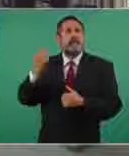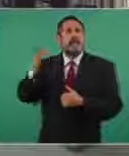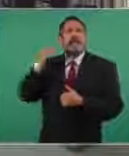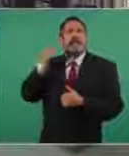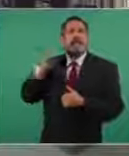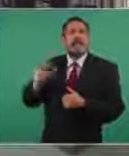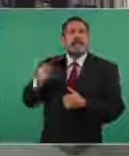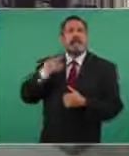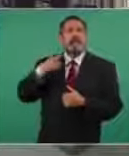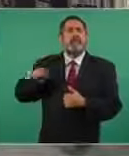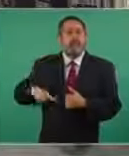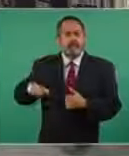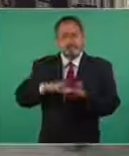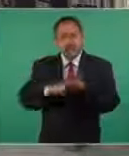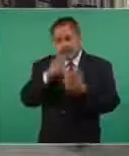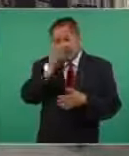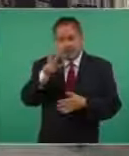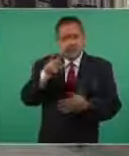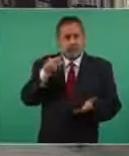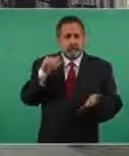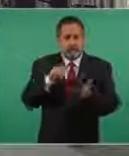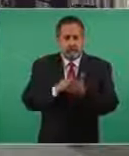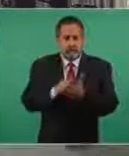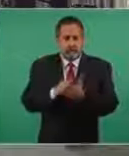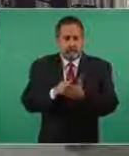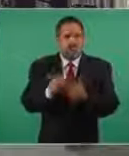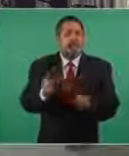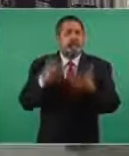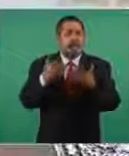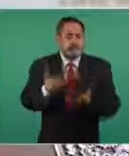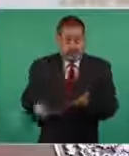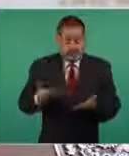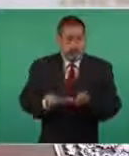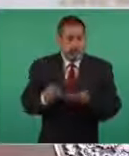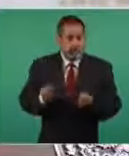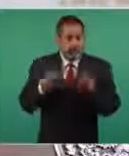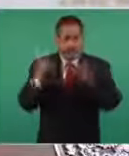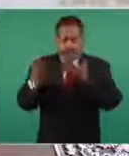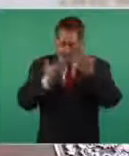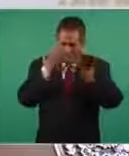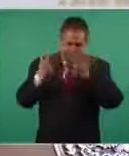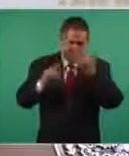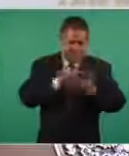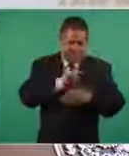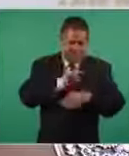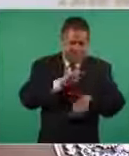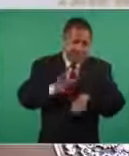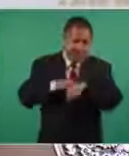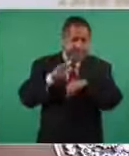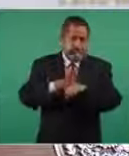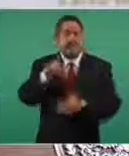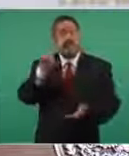del pasado gobierno ocho mil. ¿Saben cuántos ahora se están especializando? Veinte mil.